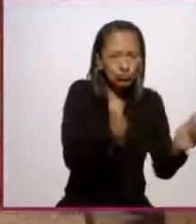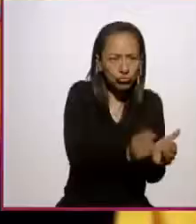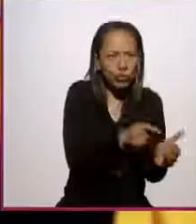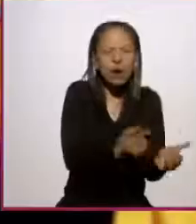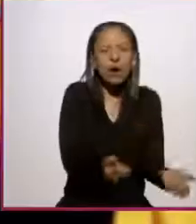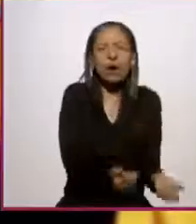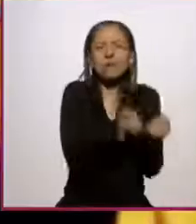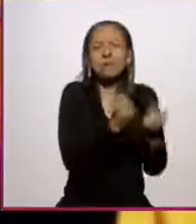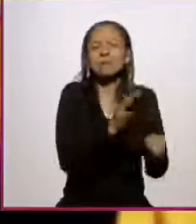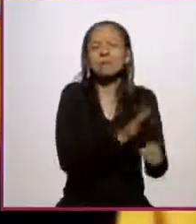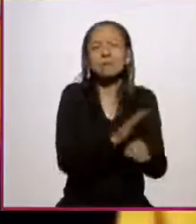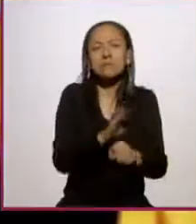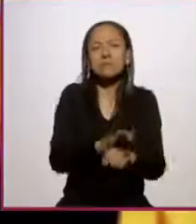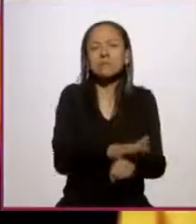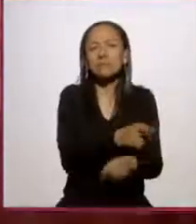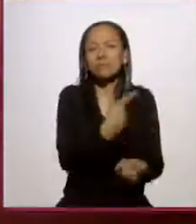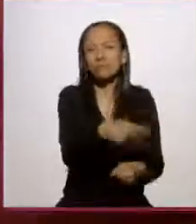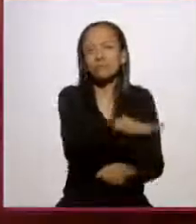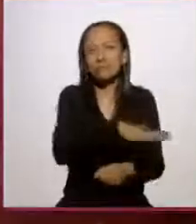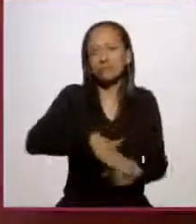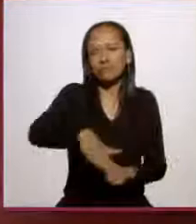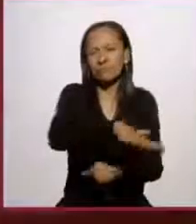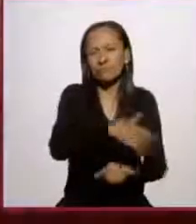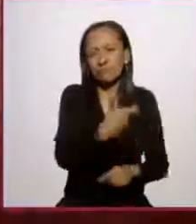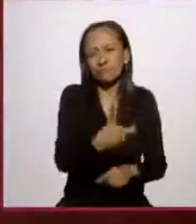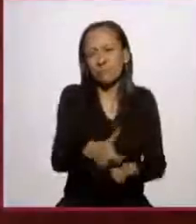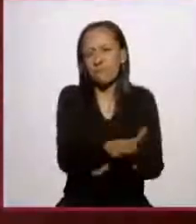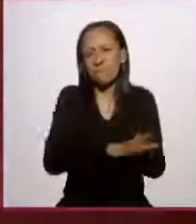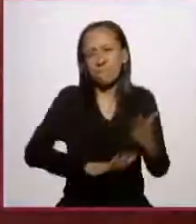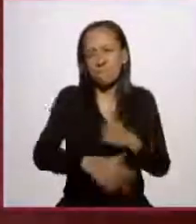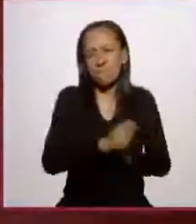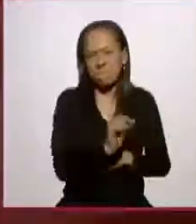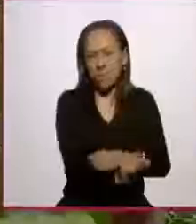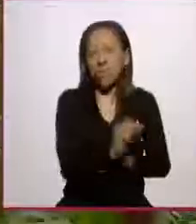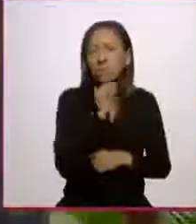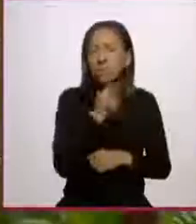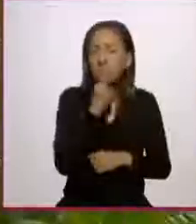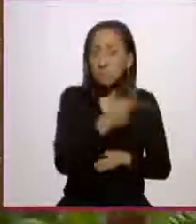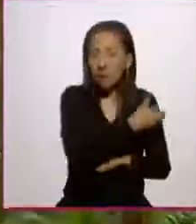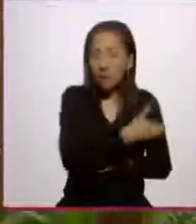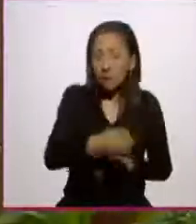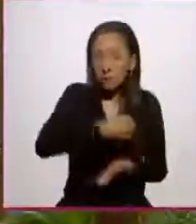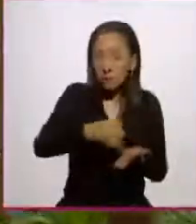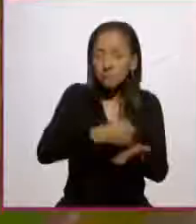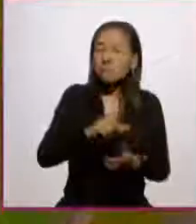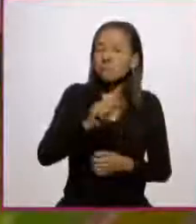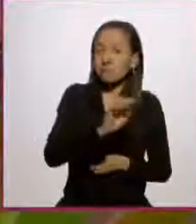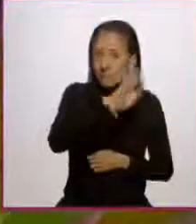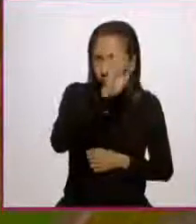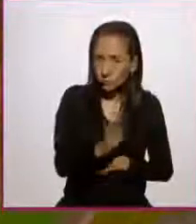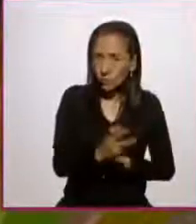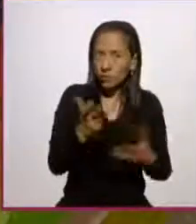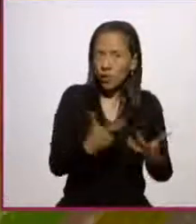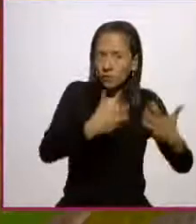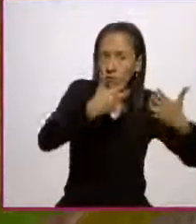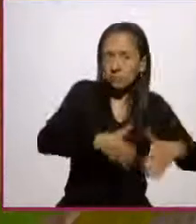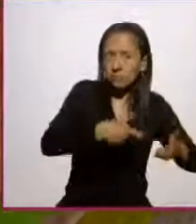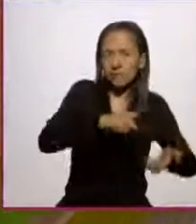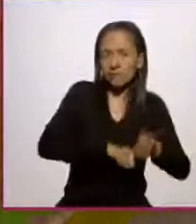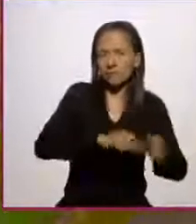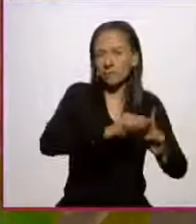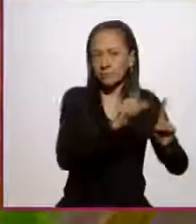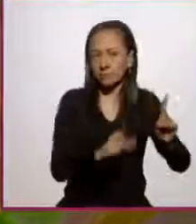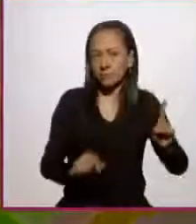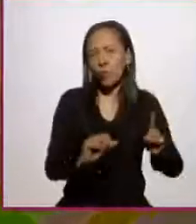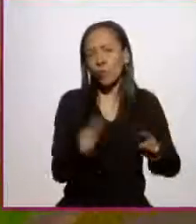las condiciones precarias en las que se encuentran. Apuntó que los campesinos aportan 70% de la producción nacional, mientras que el